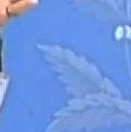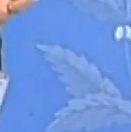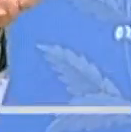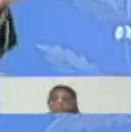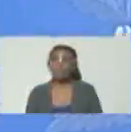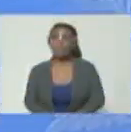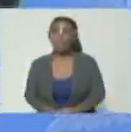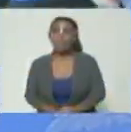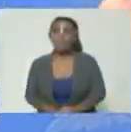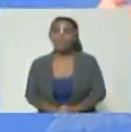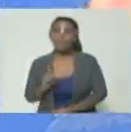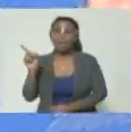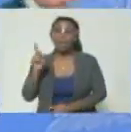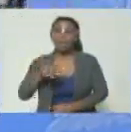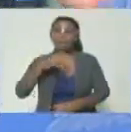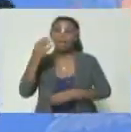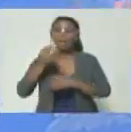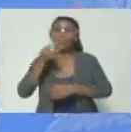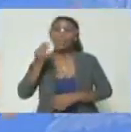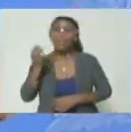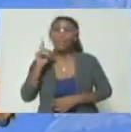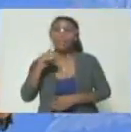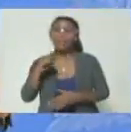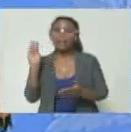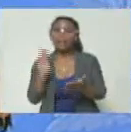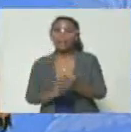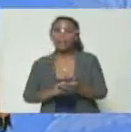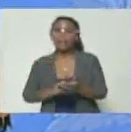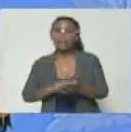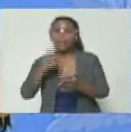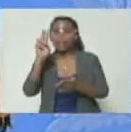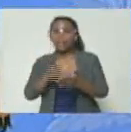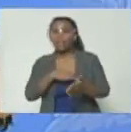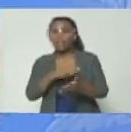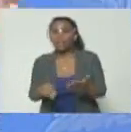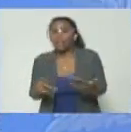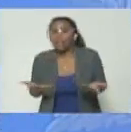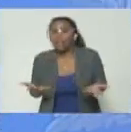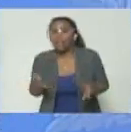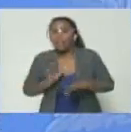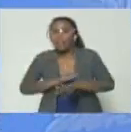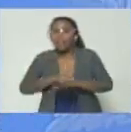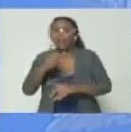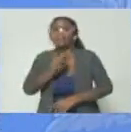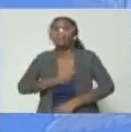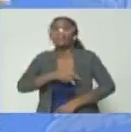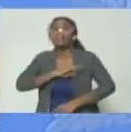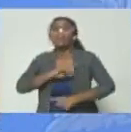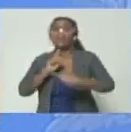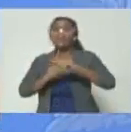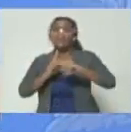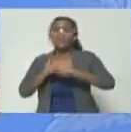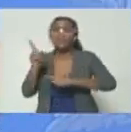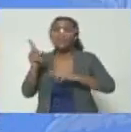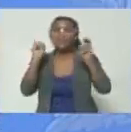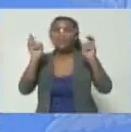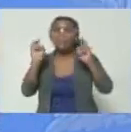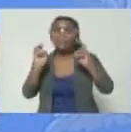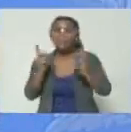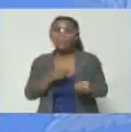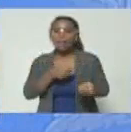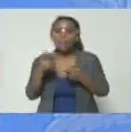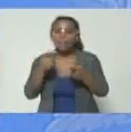punto en que la verdad es completamente aniquilada por los falsos positivos que es otro producto de exportación